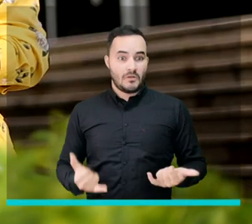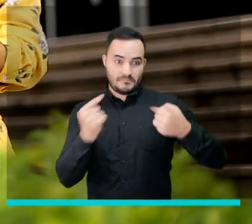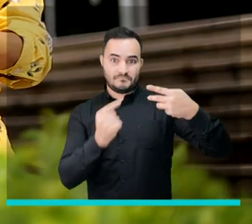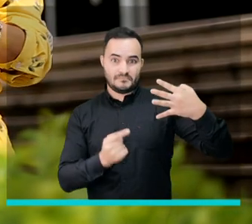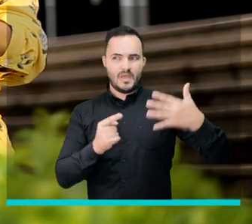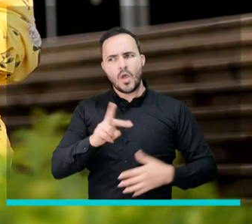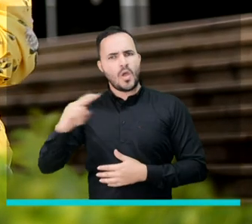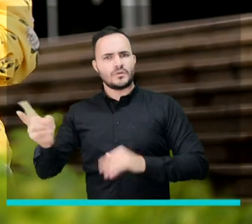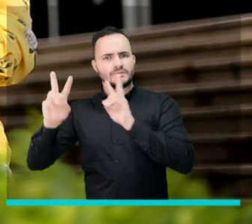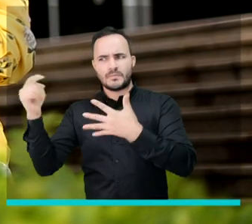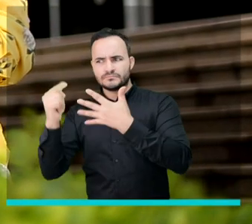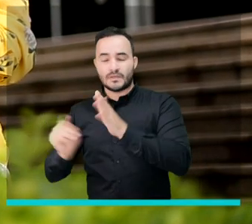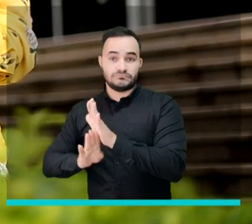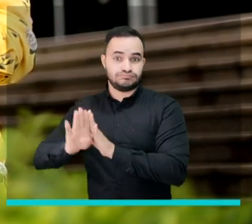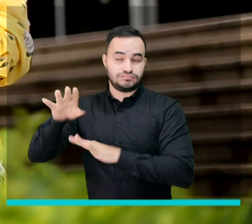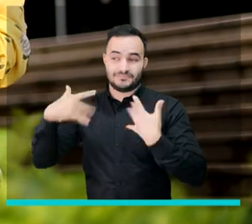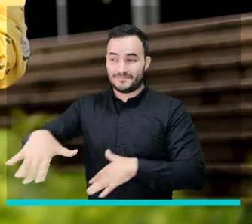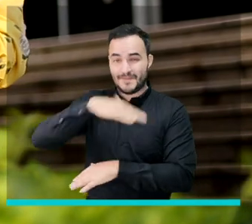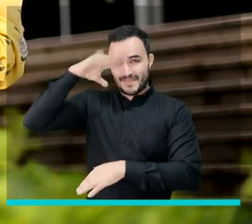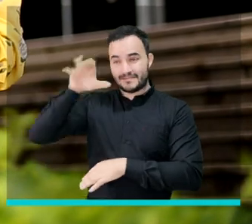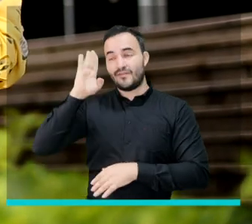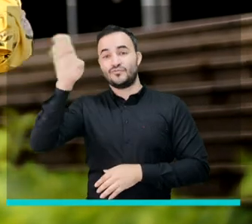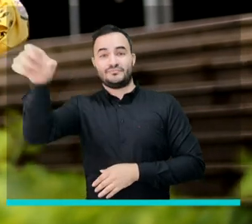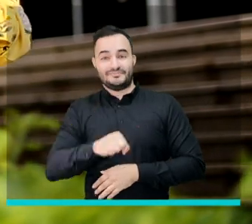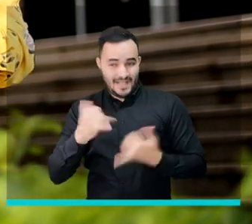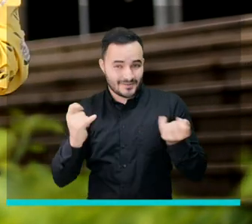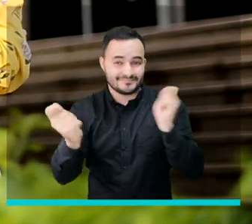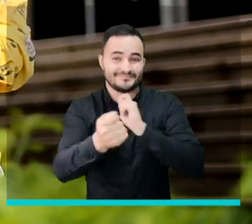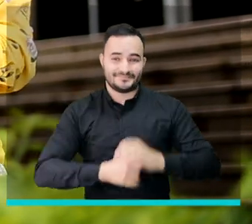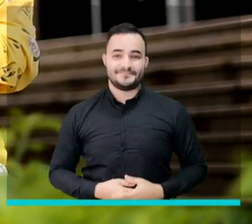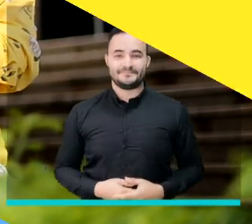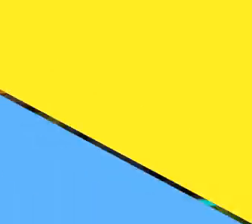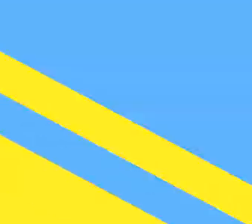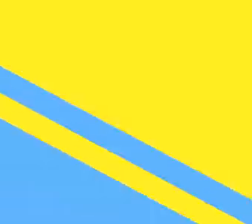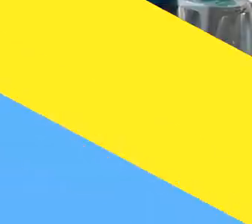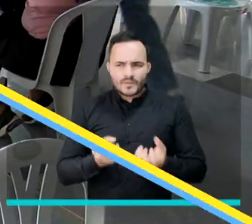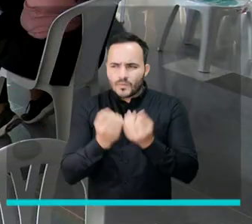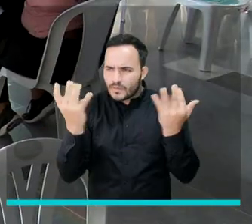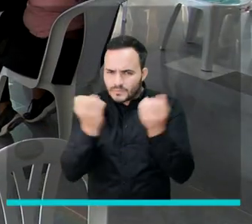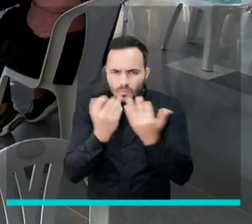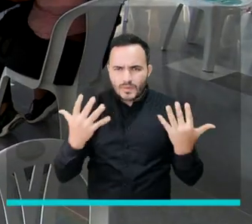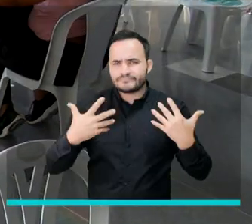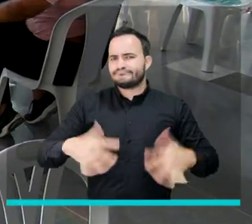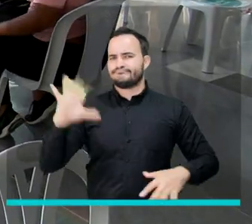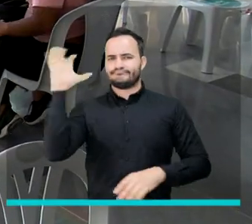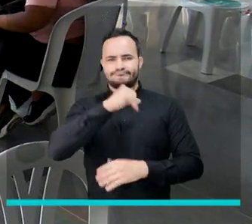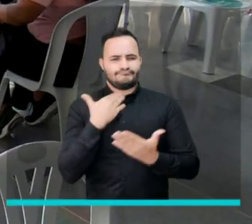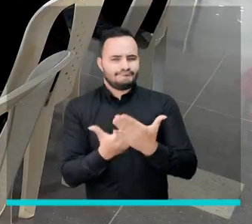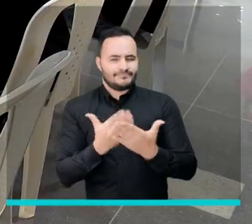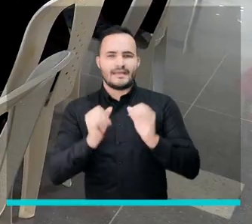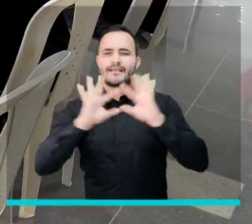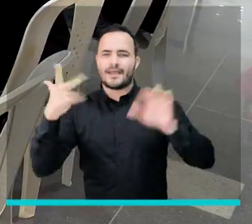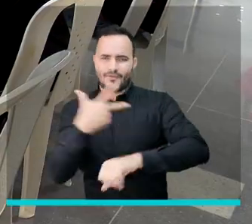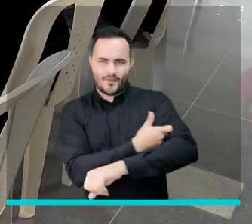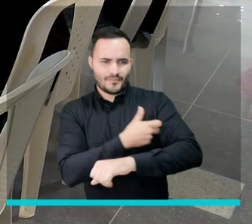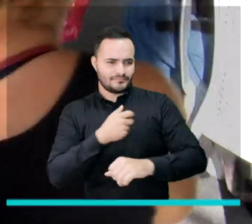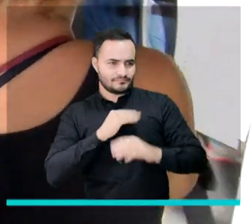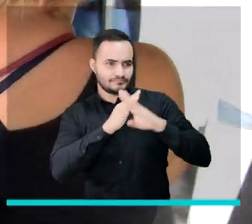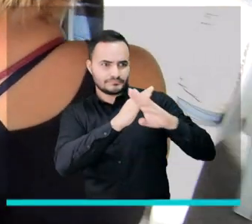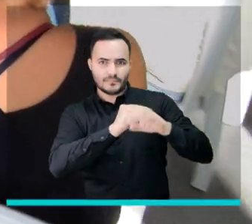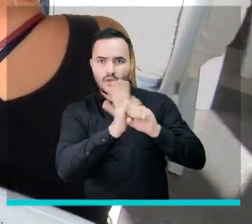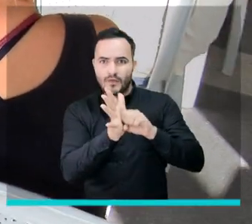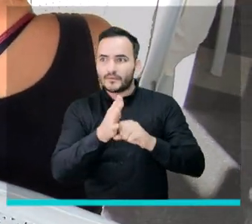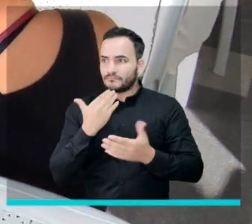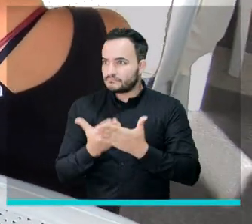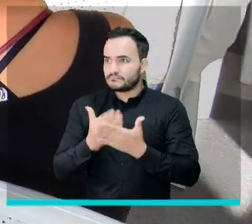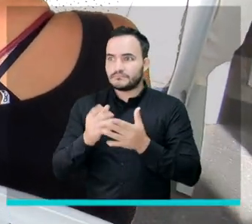Es tiempo de conocer otros hechos que están transformando la Medellín Futuro. Las cifras continúan evidenciando que las vacunas